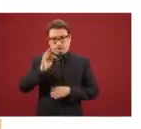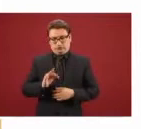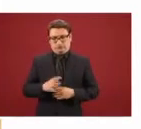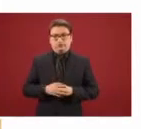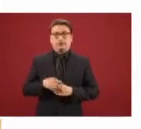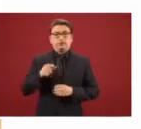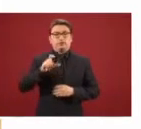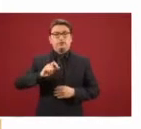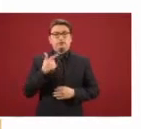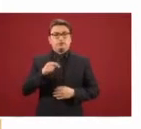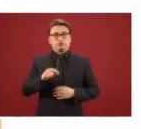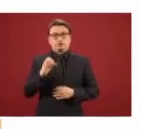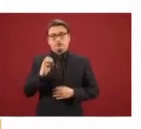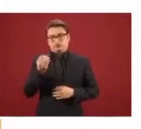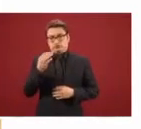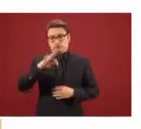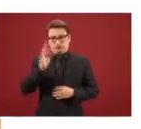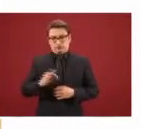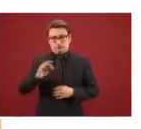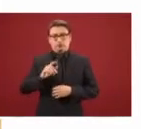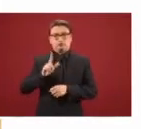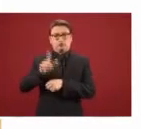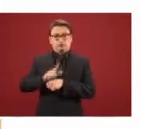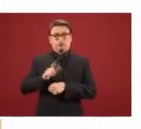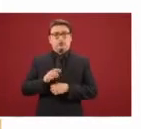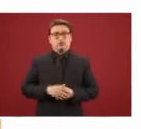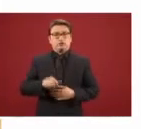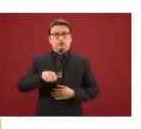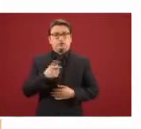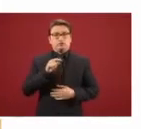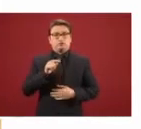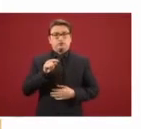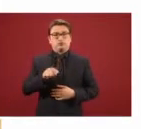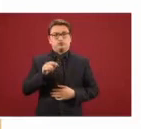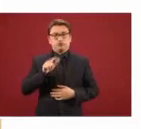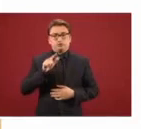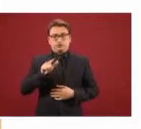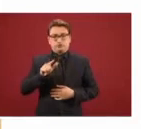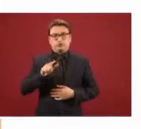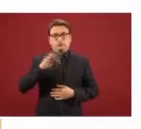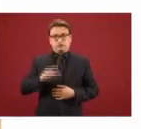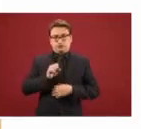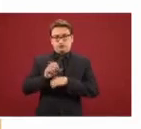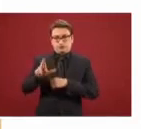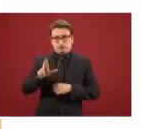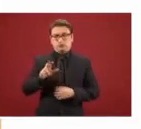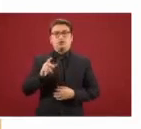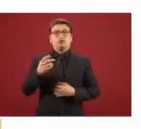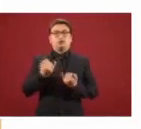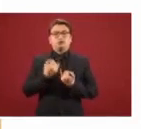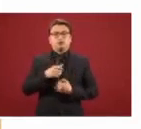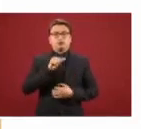27.09 por ciento de Guatemala, 11.17 por ciento de El Salvador y